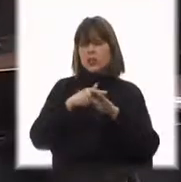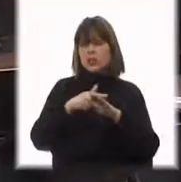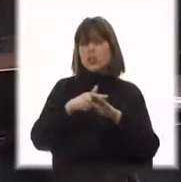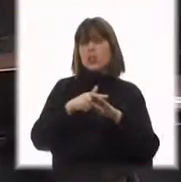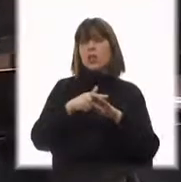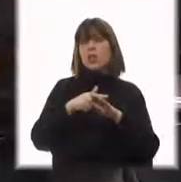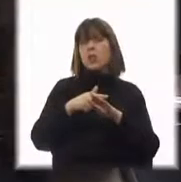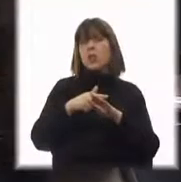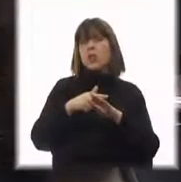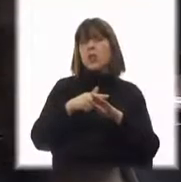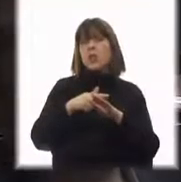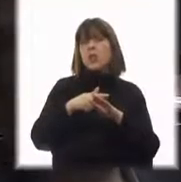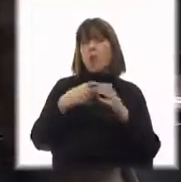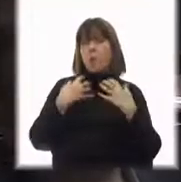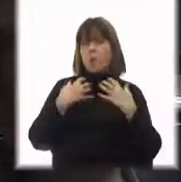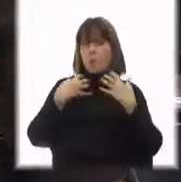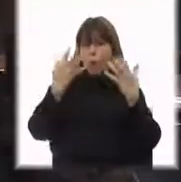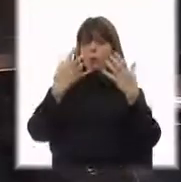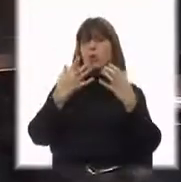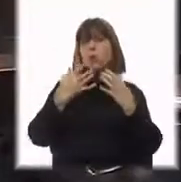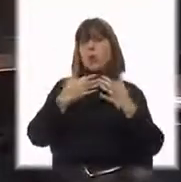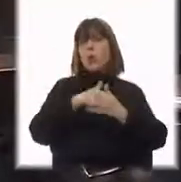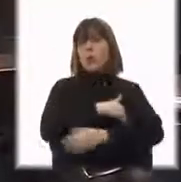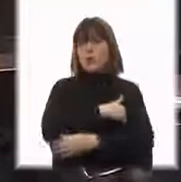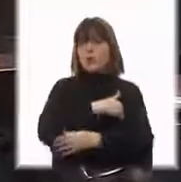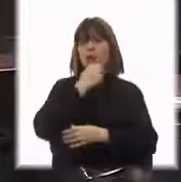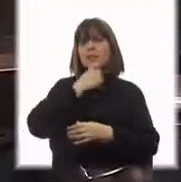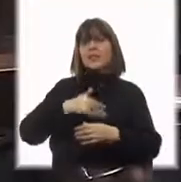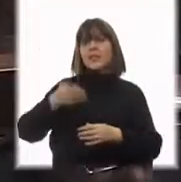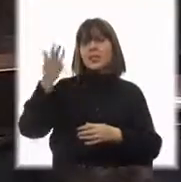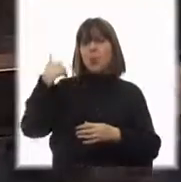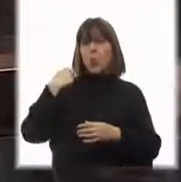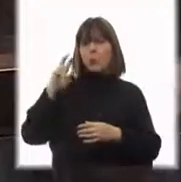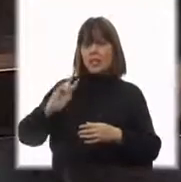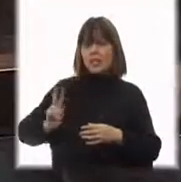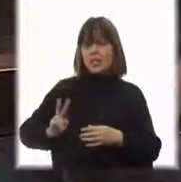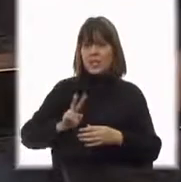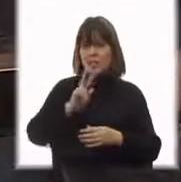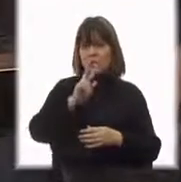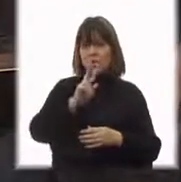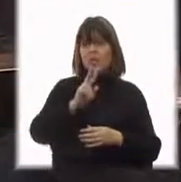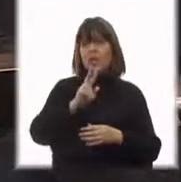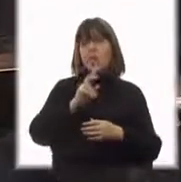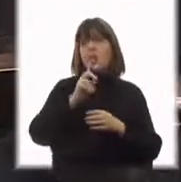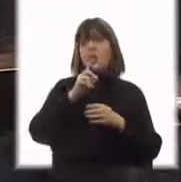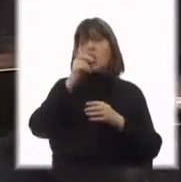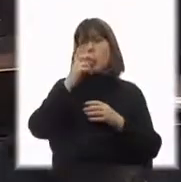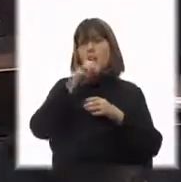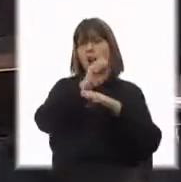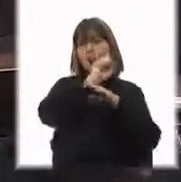Menéndez. El Leviatán es un monstruo bíblico del Antiguo Testamento, que es una serpiente, siempre yo con la serpiente, de dos cabezas.